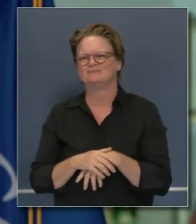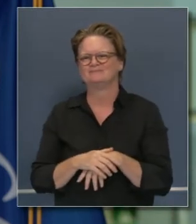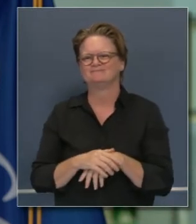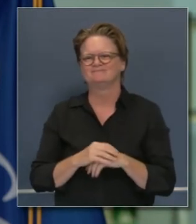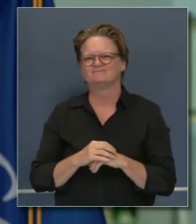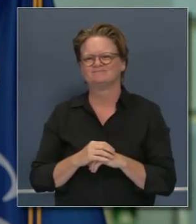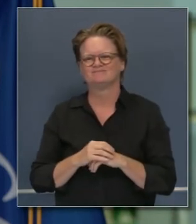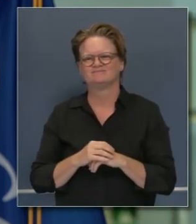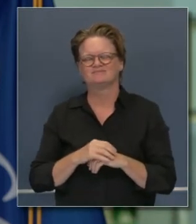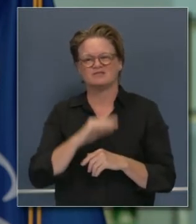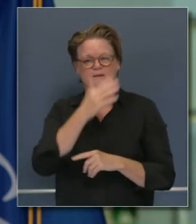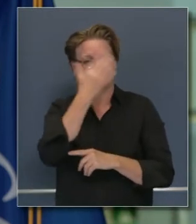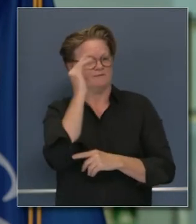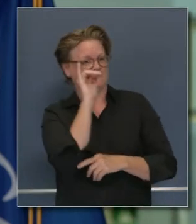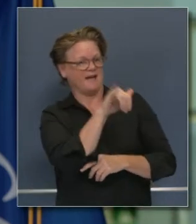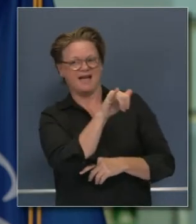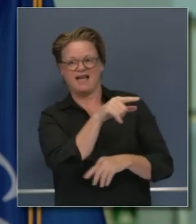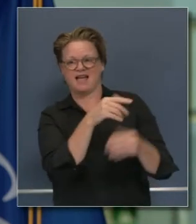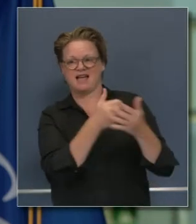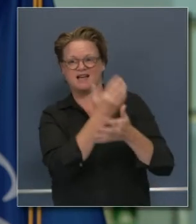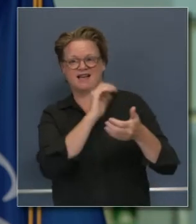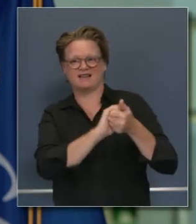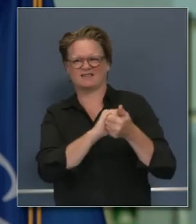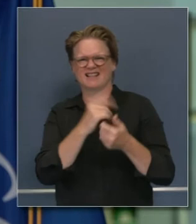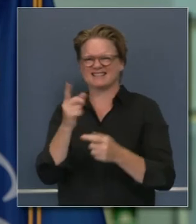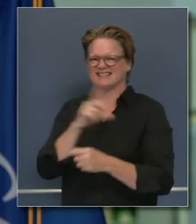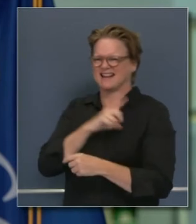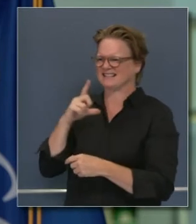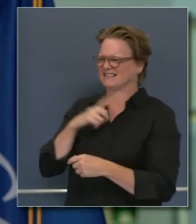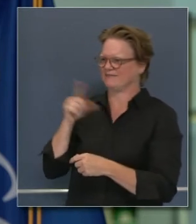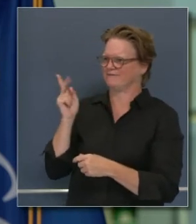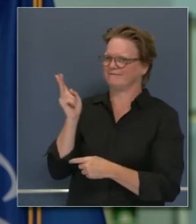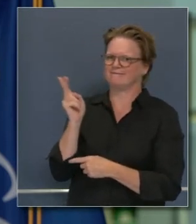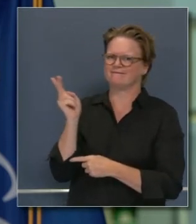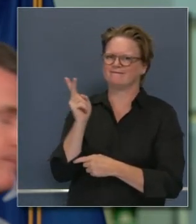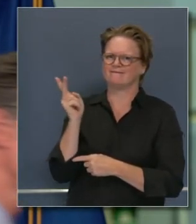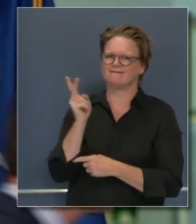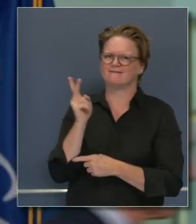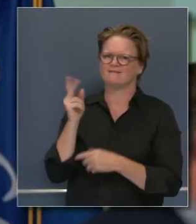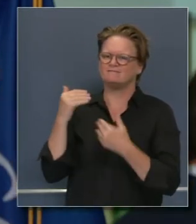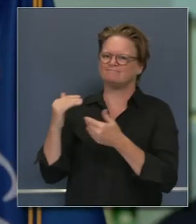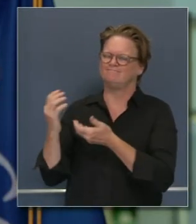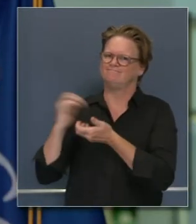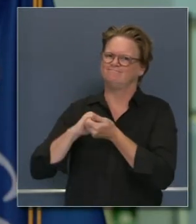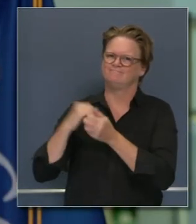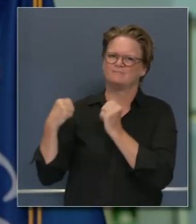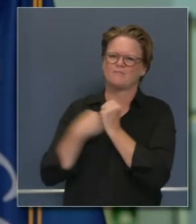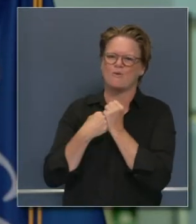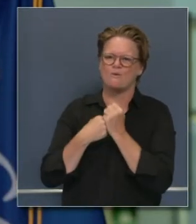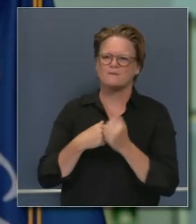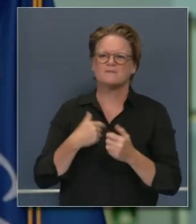específicamente en cuanto a esa segunda parte de su pregunta el doctor Ghali puede amplificar un poco la respuesta